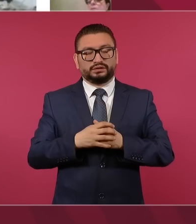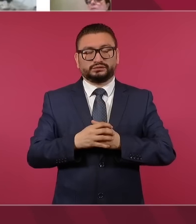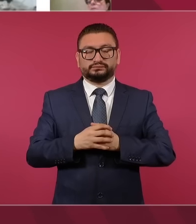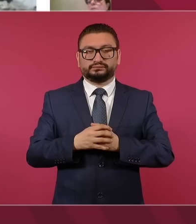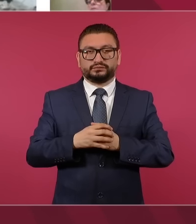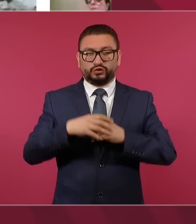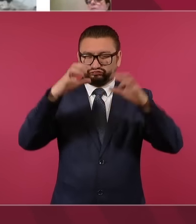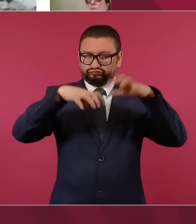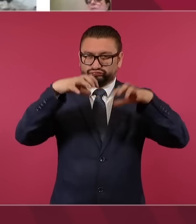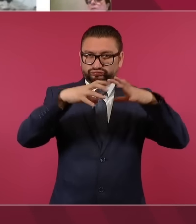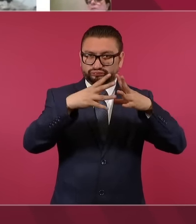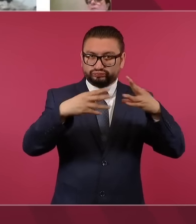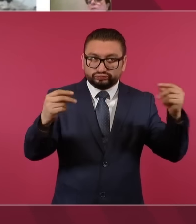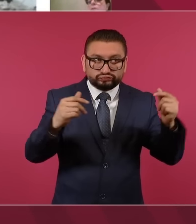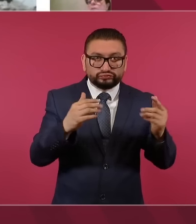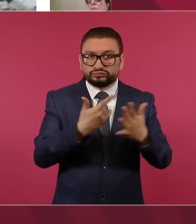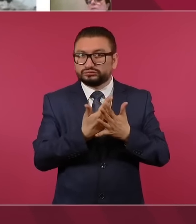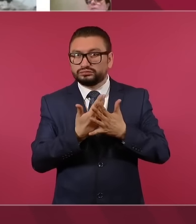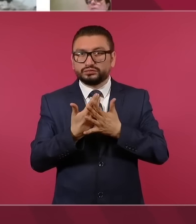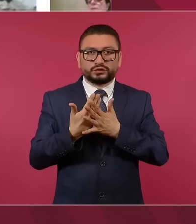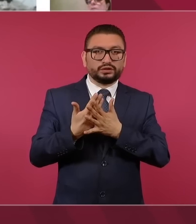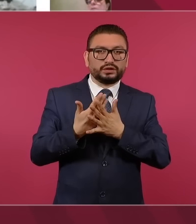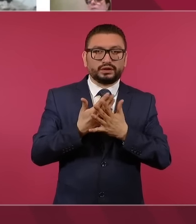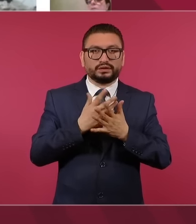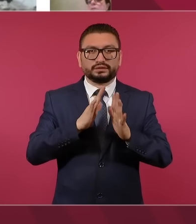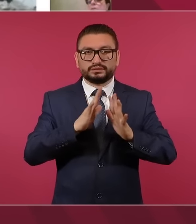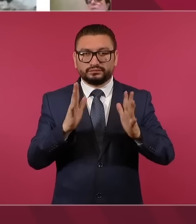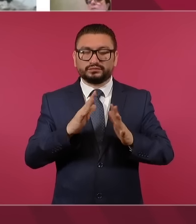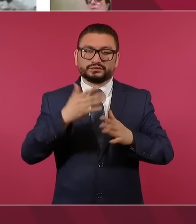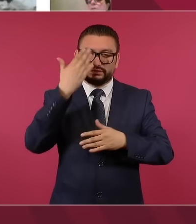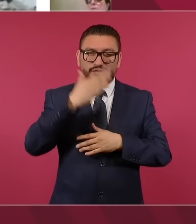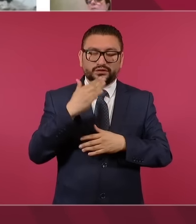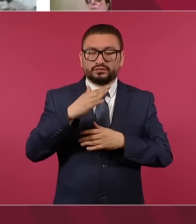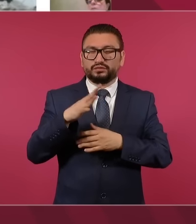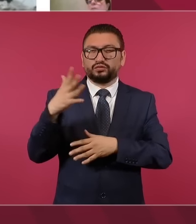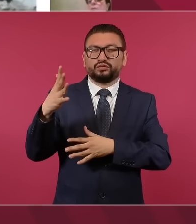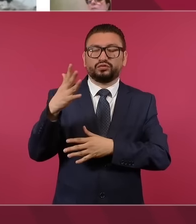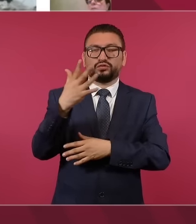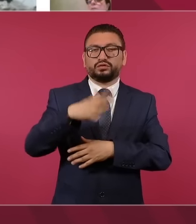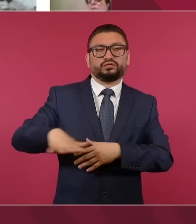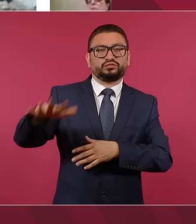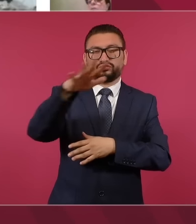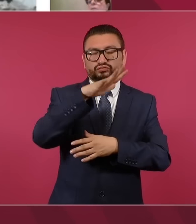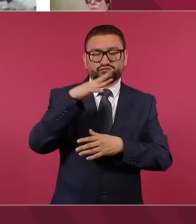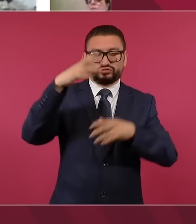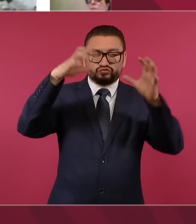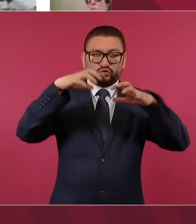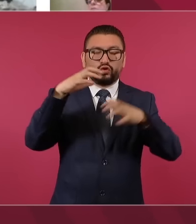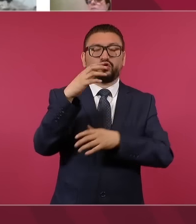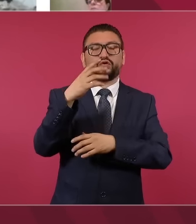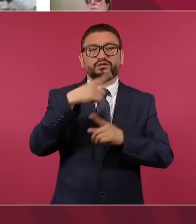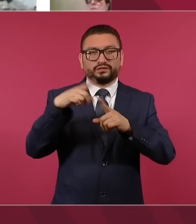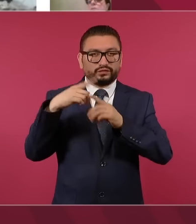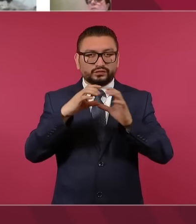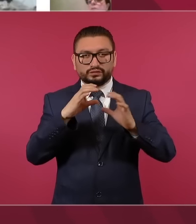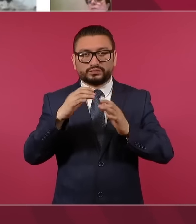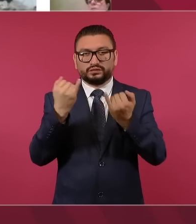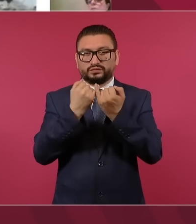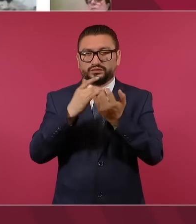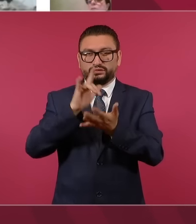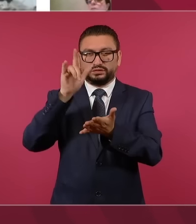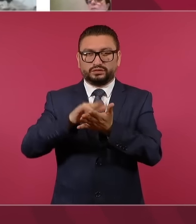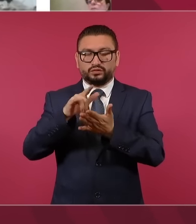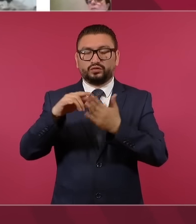la lluvia, tuvimos una tregua de la naturaleza que siempre es caprichosa en la zona maya, incluso en Felipe Cabello Puerto, en la cabecera